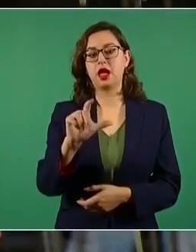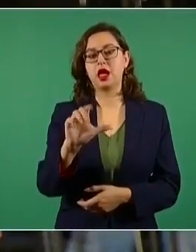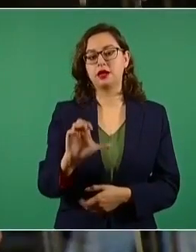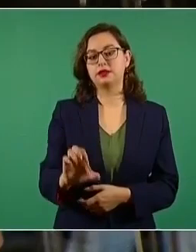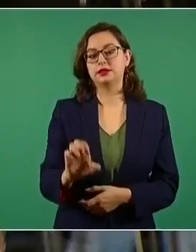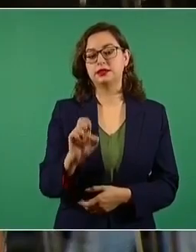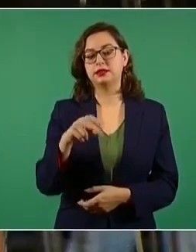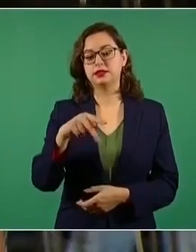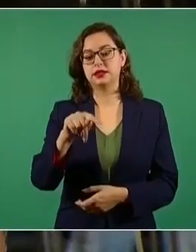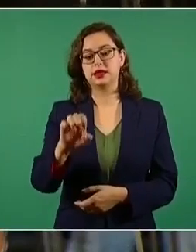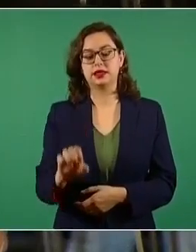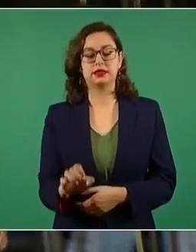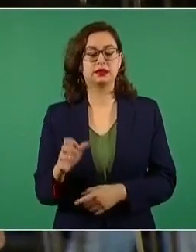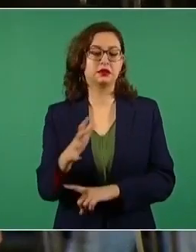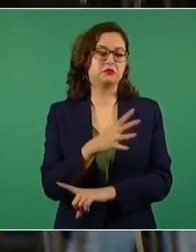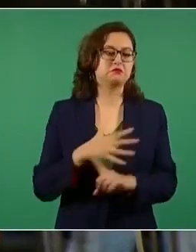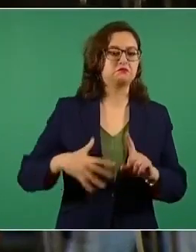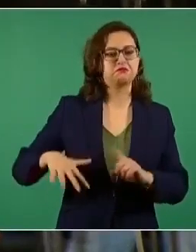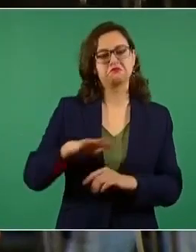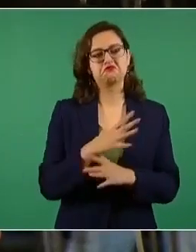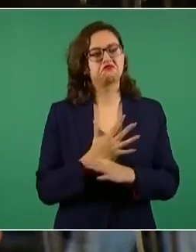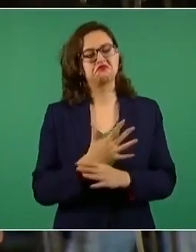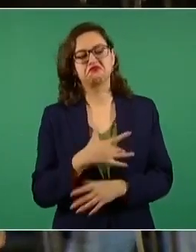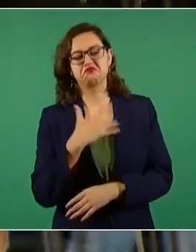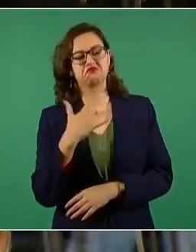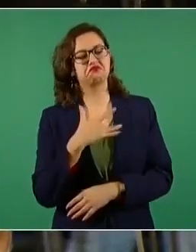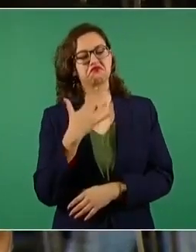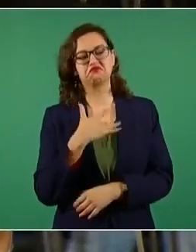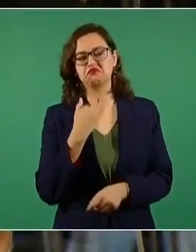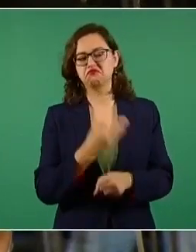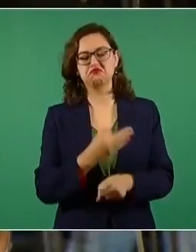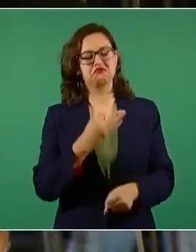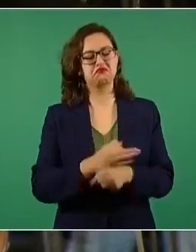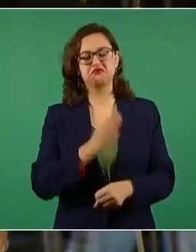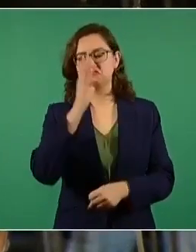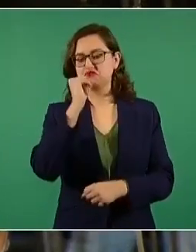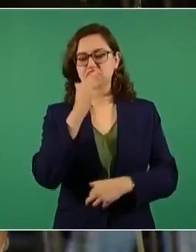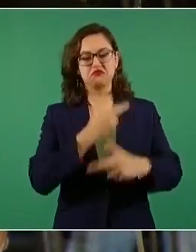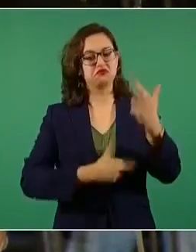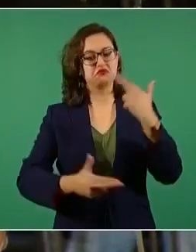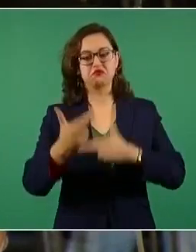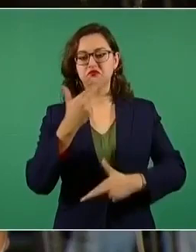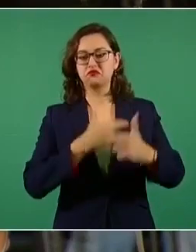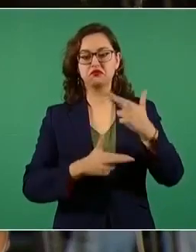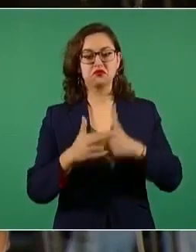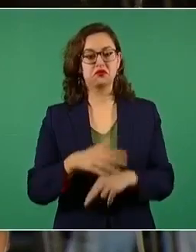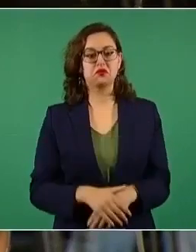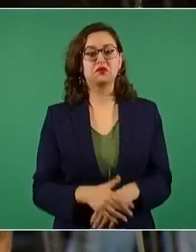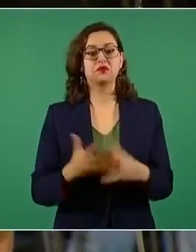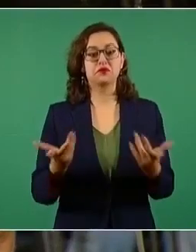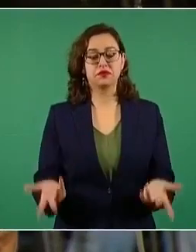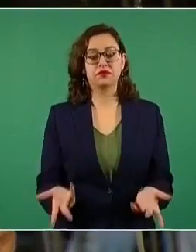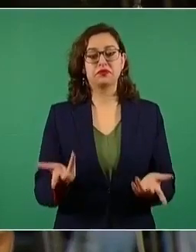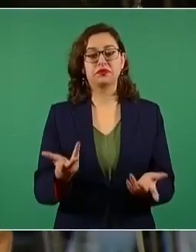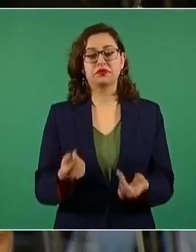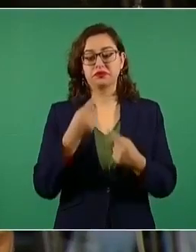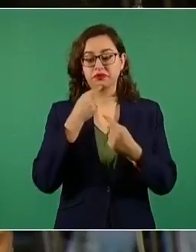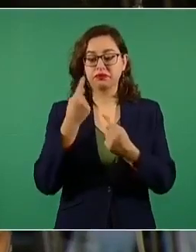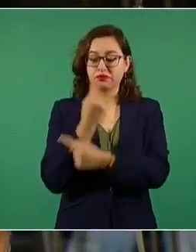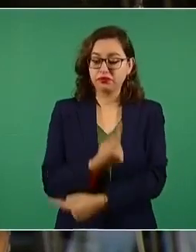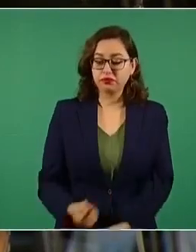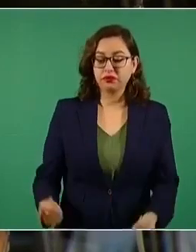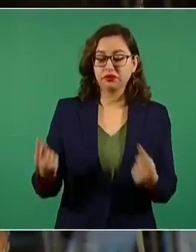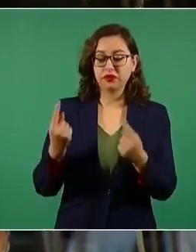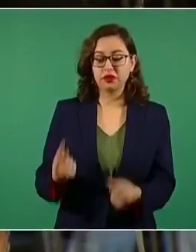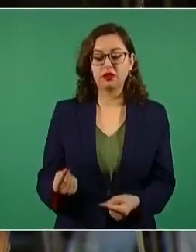regresar de forma presencial en la tercera ola, parte de lo que argumentan es que falta la vacunación de menores